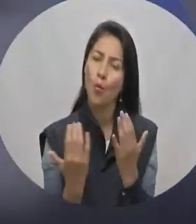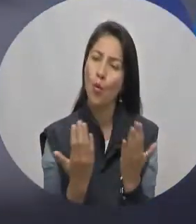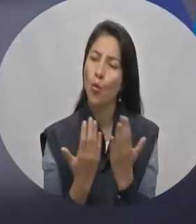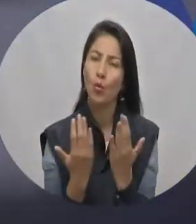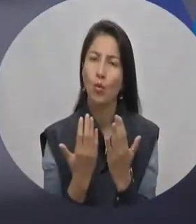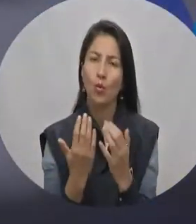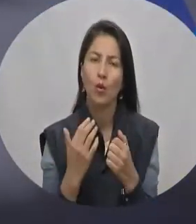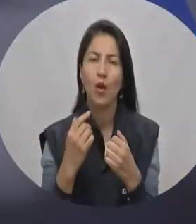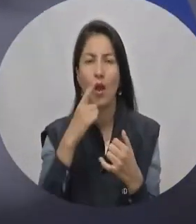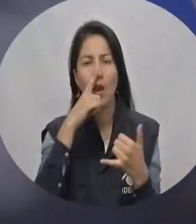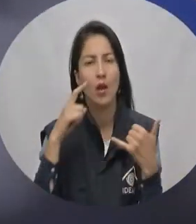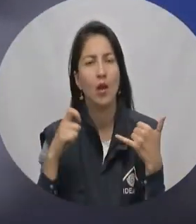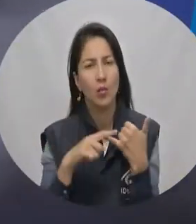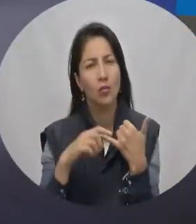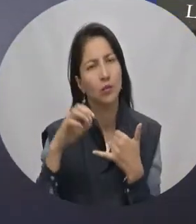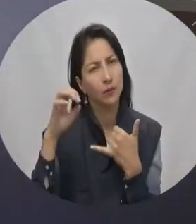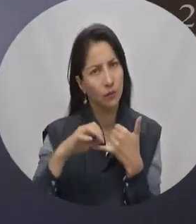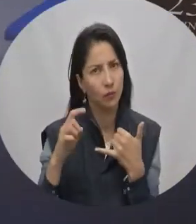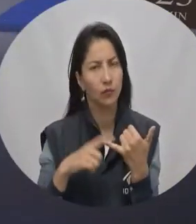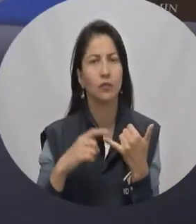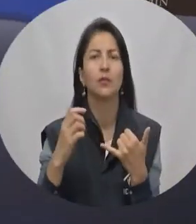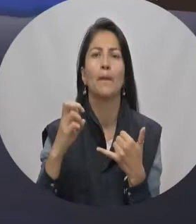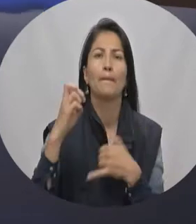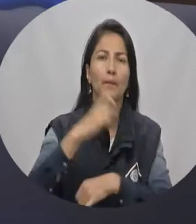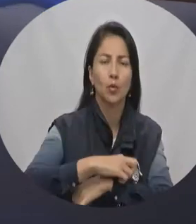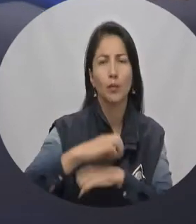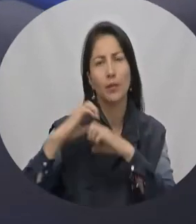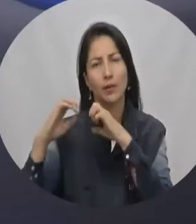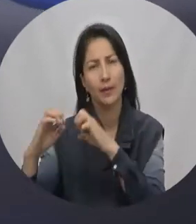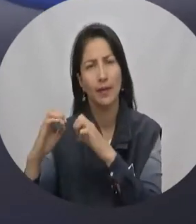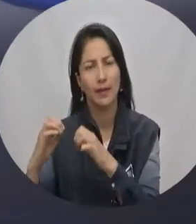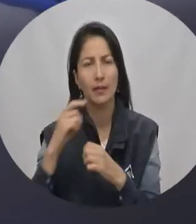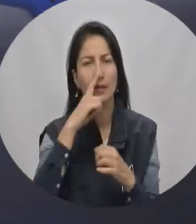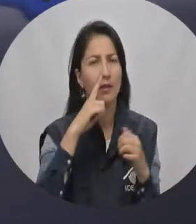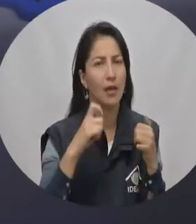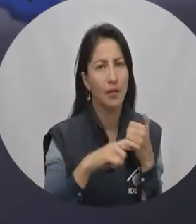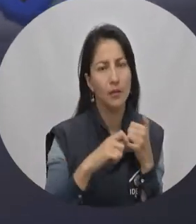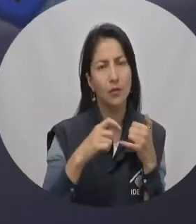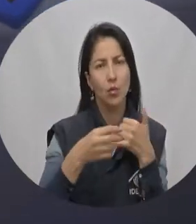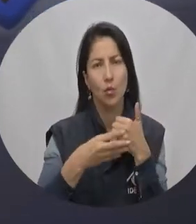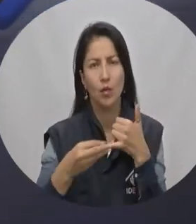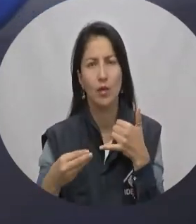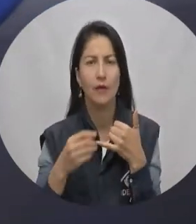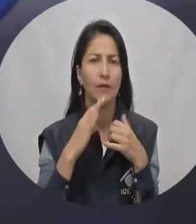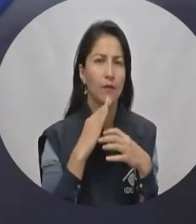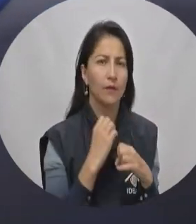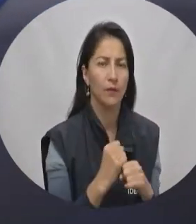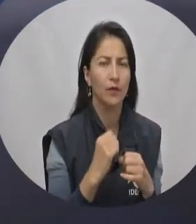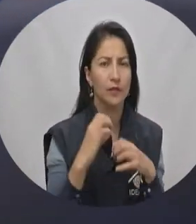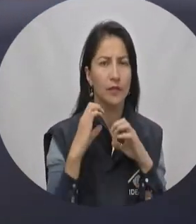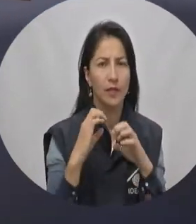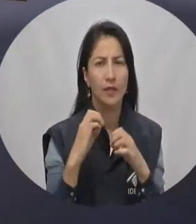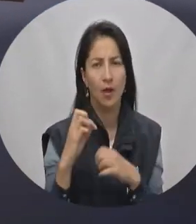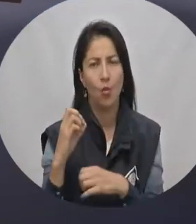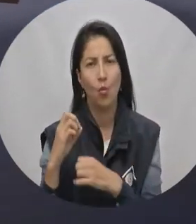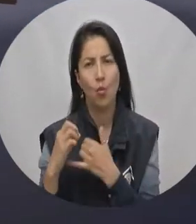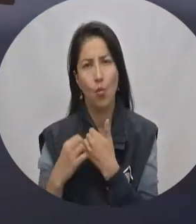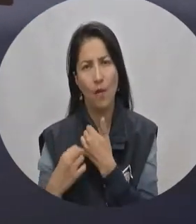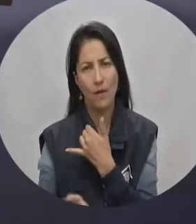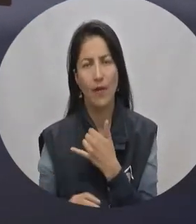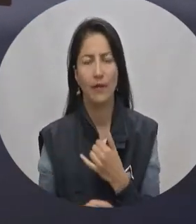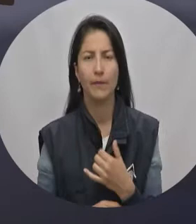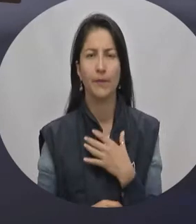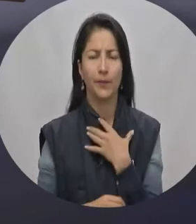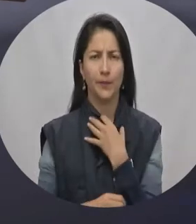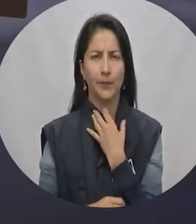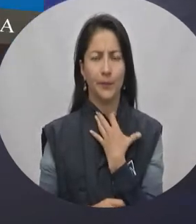lluvias de variada intensidad en la región amazónica, al occidente de Putumayo y Caquetá, Amazonas, Guainía, Baupés, Caquetá